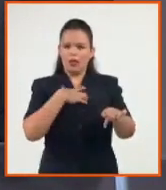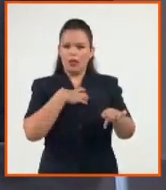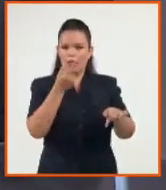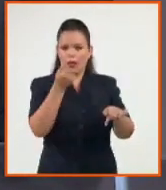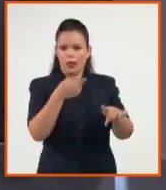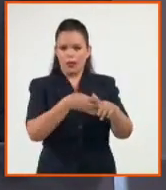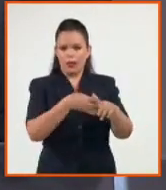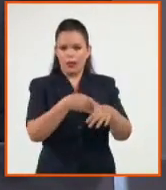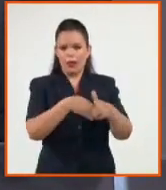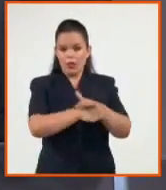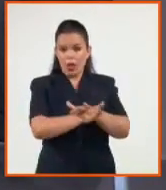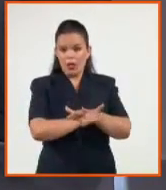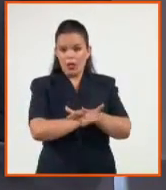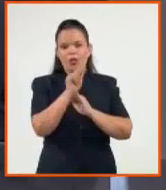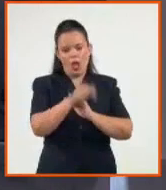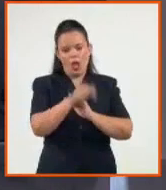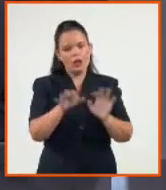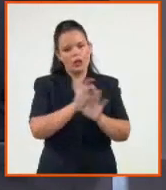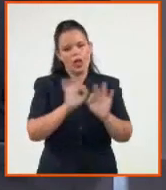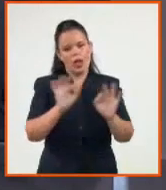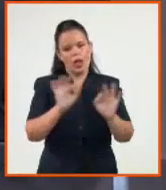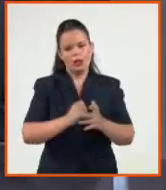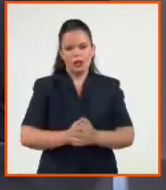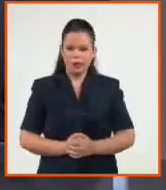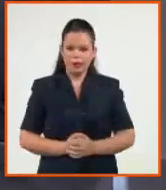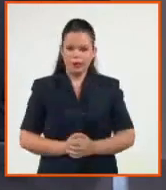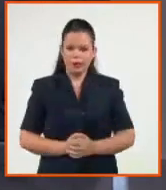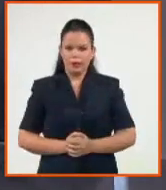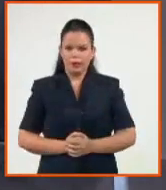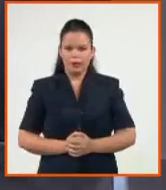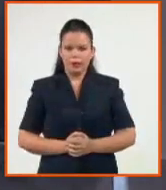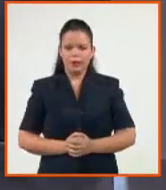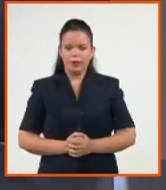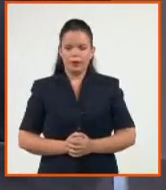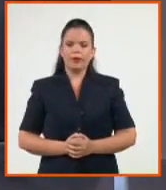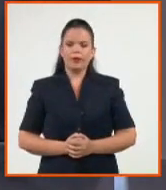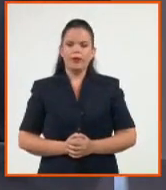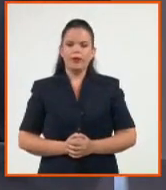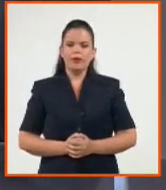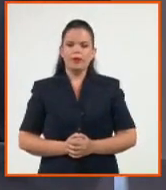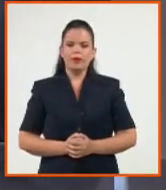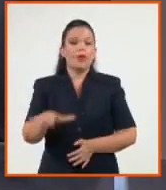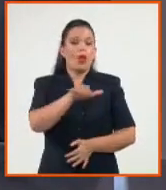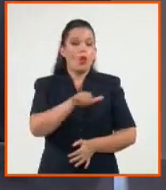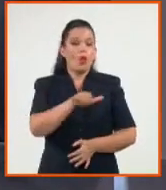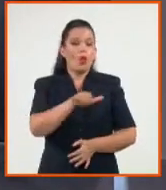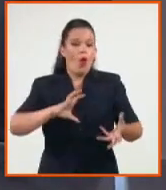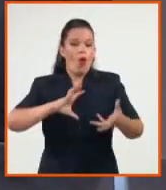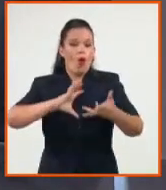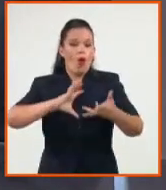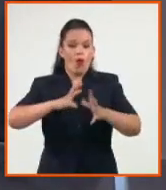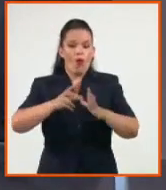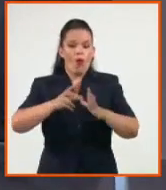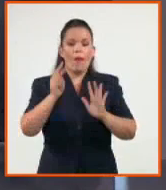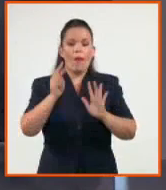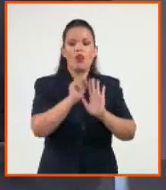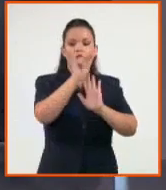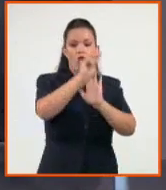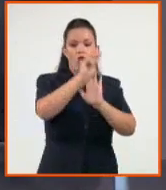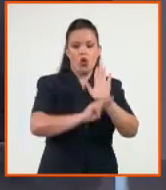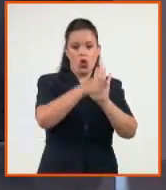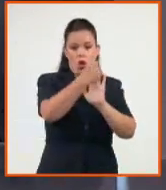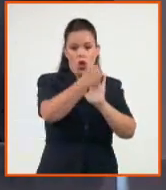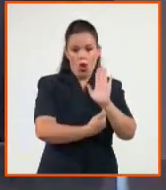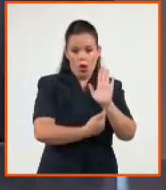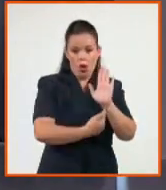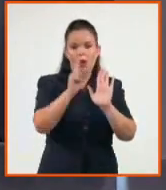determinada. Como parte también de este paquete de normas que se hizo público hoy en la Gaceta Oficial de